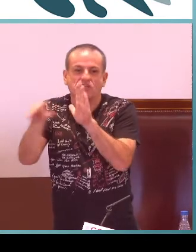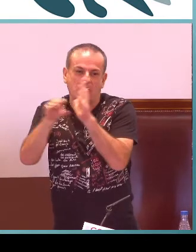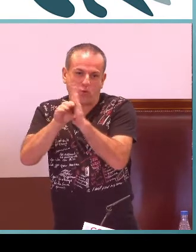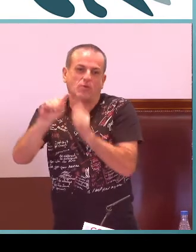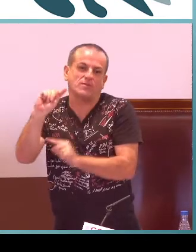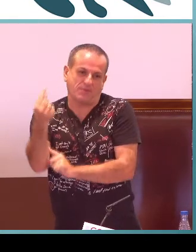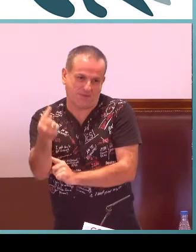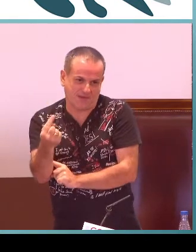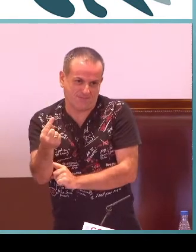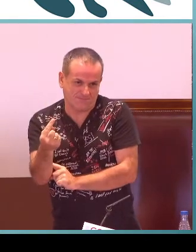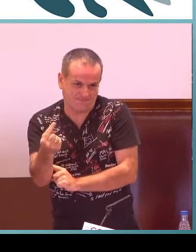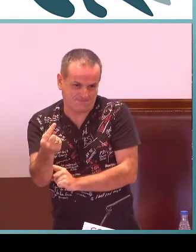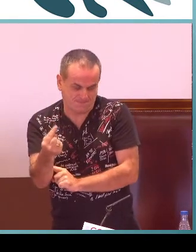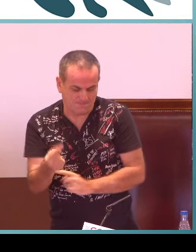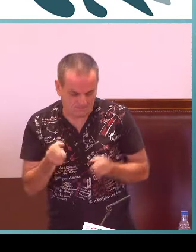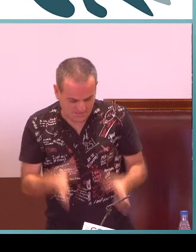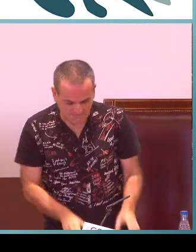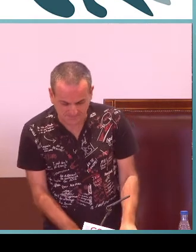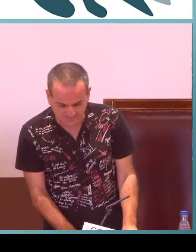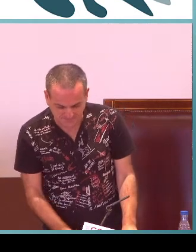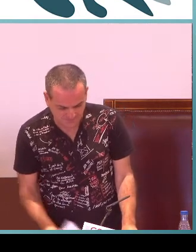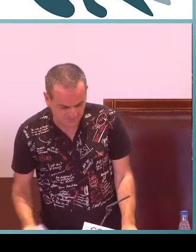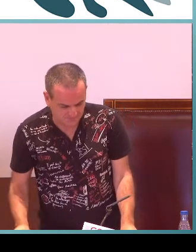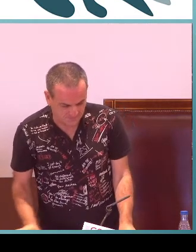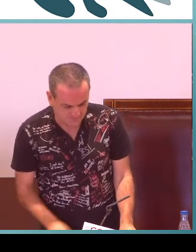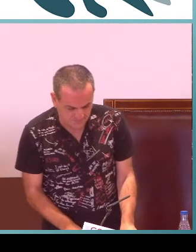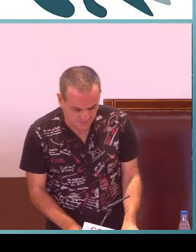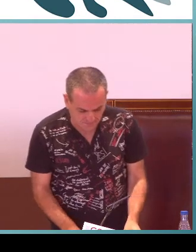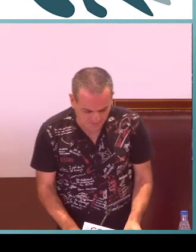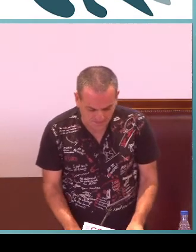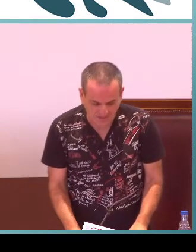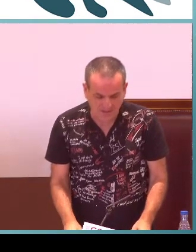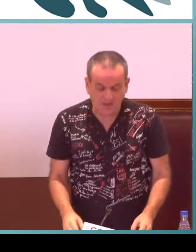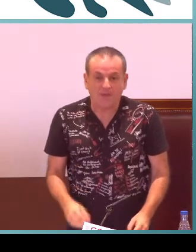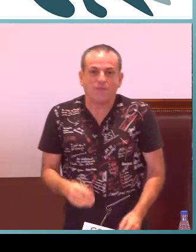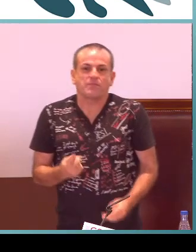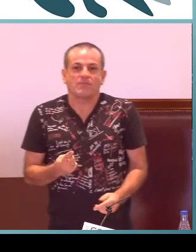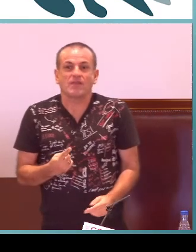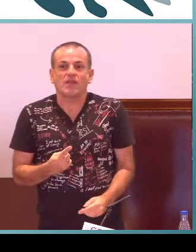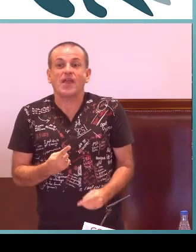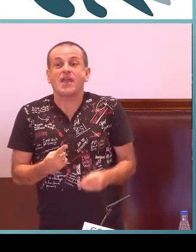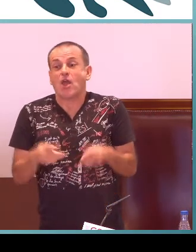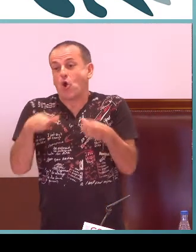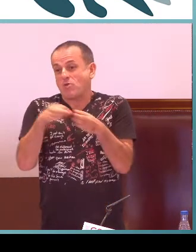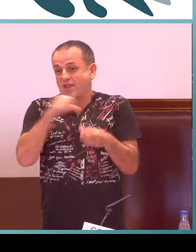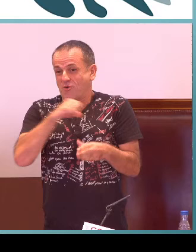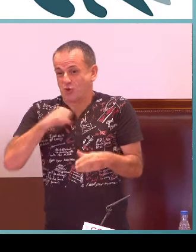permite que incorporemos la lengua de signos en el currículum como primera lengua. De primaria, perdón.